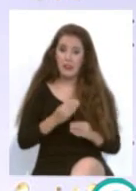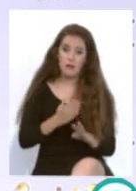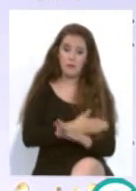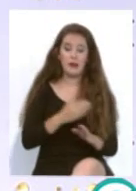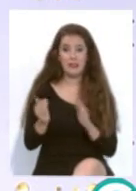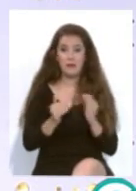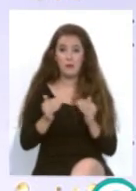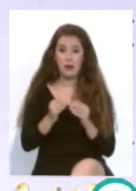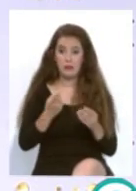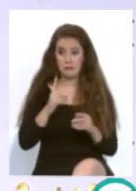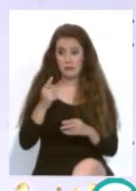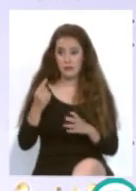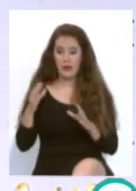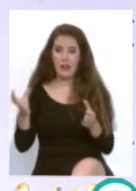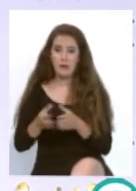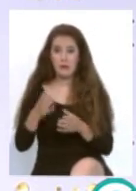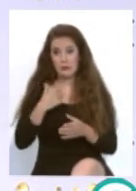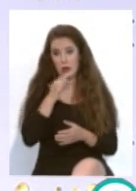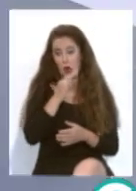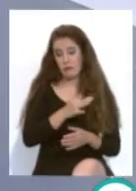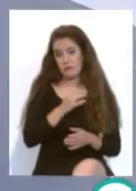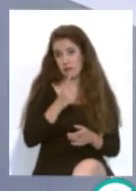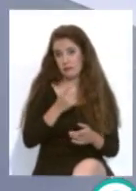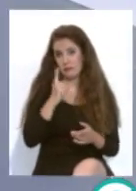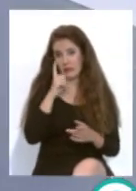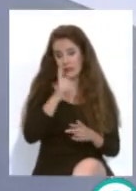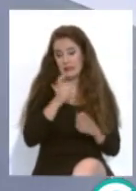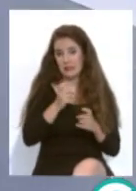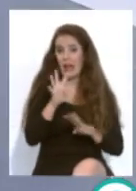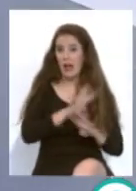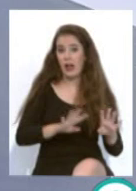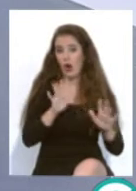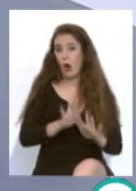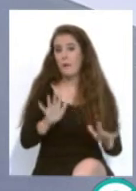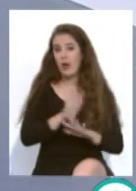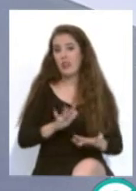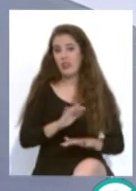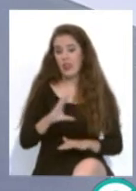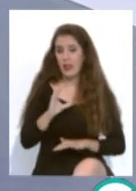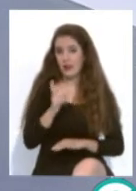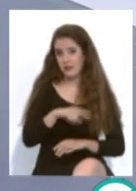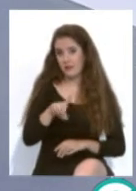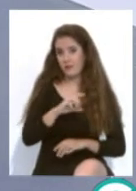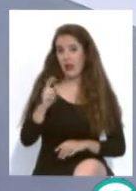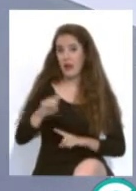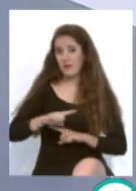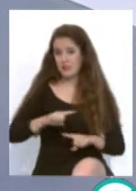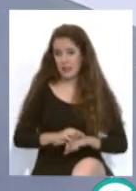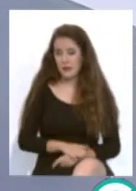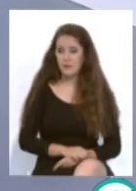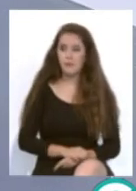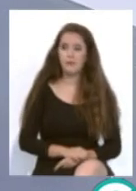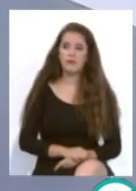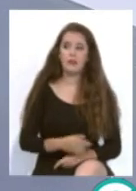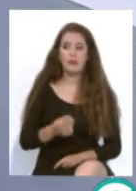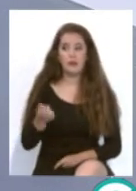primer equipo y quién sabe si convencerá al míster claro aquí viene la segunda historia primero si se consolida